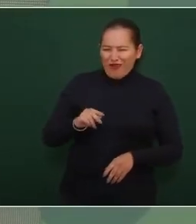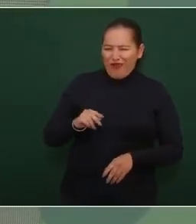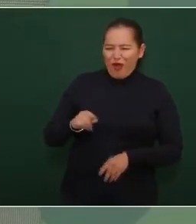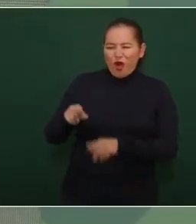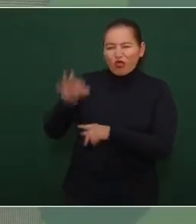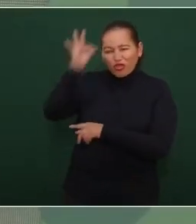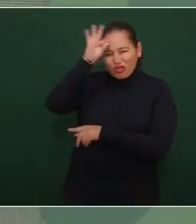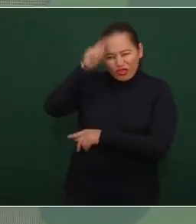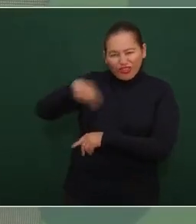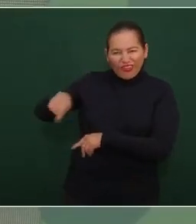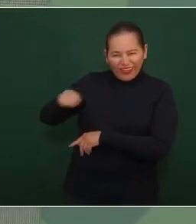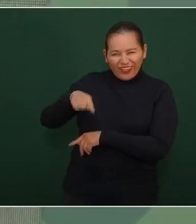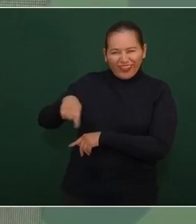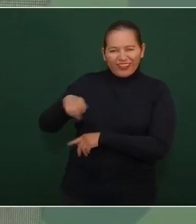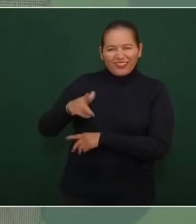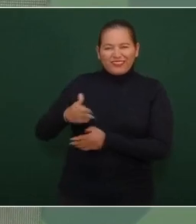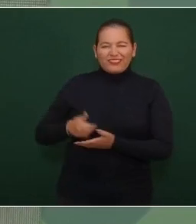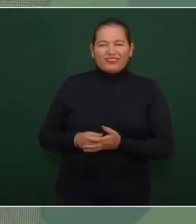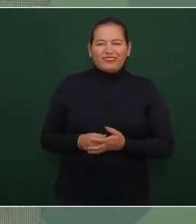tonto